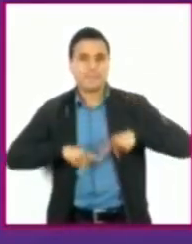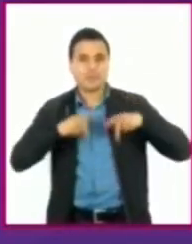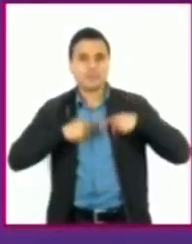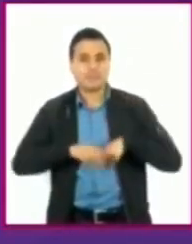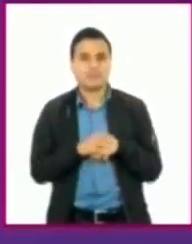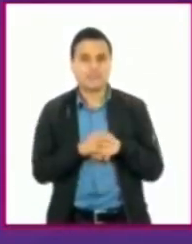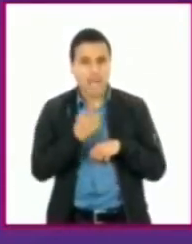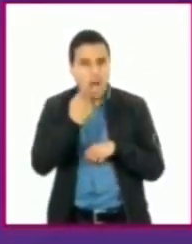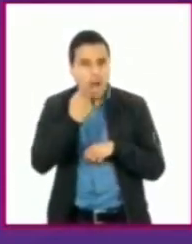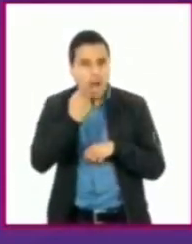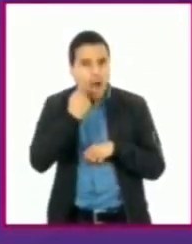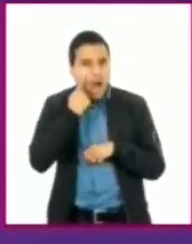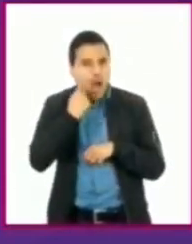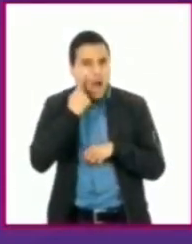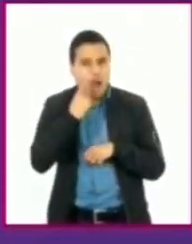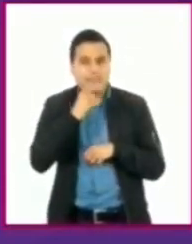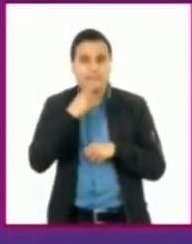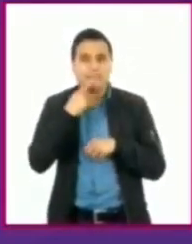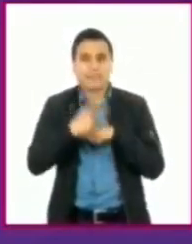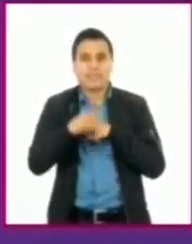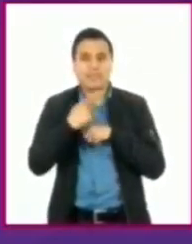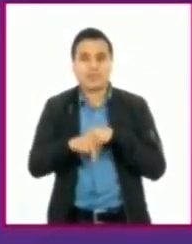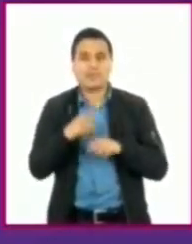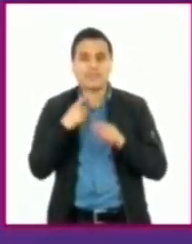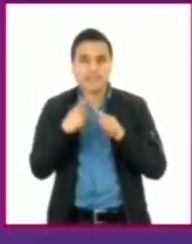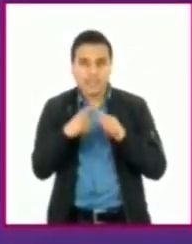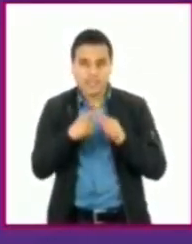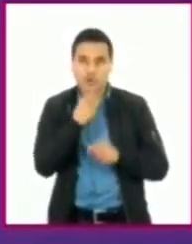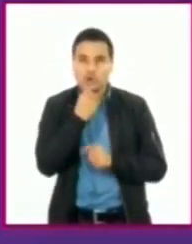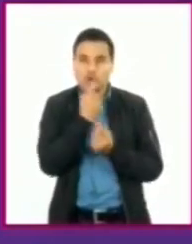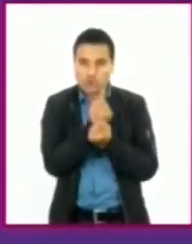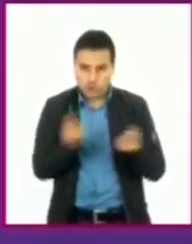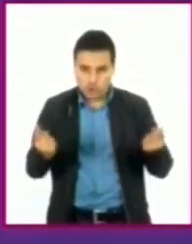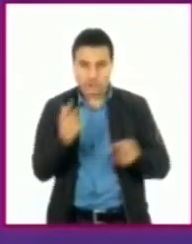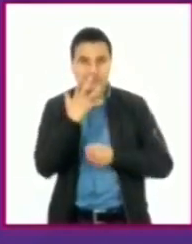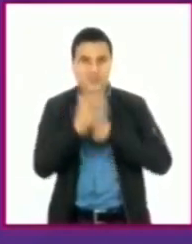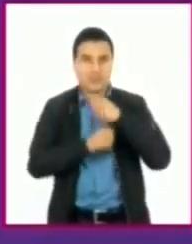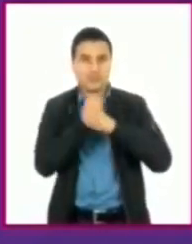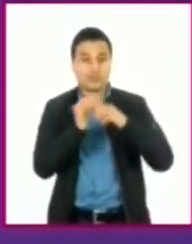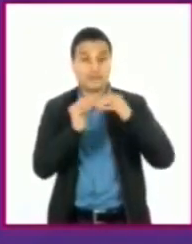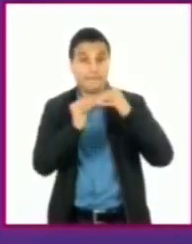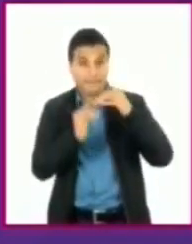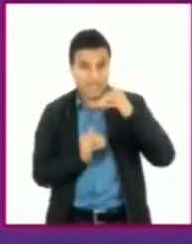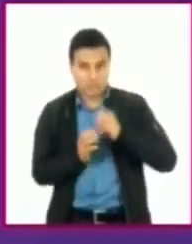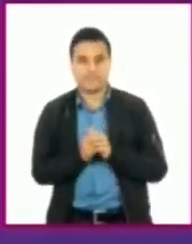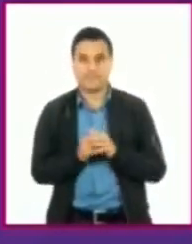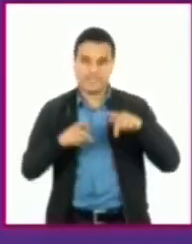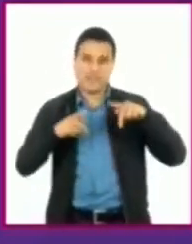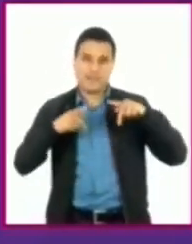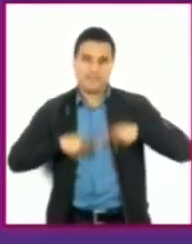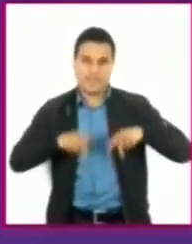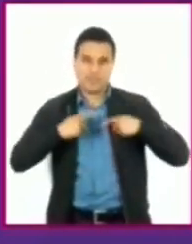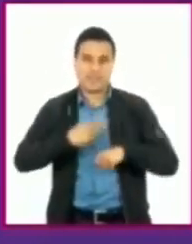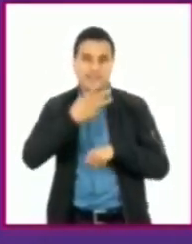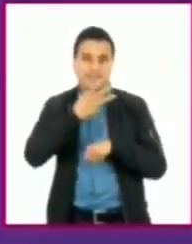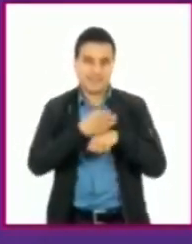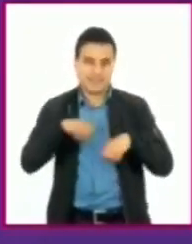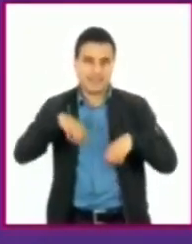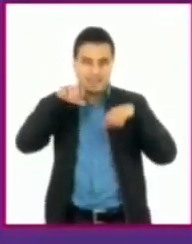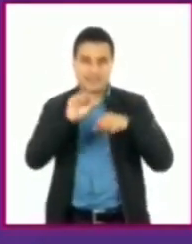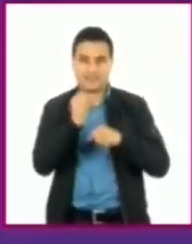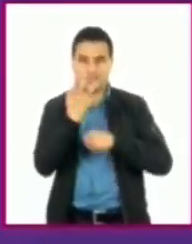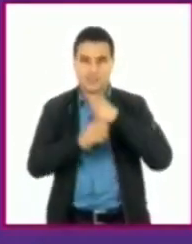exposición de contaminantes está constituida por los niños menores de 5 años, las personas de la tercera edad mayores de 65